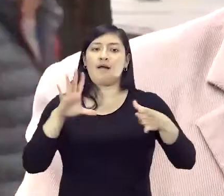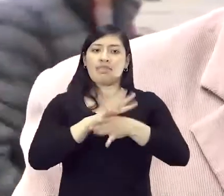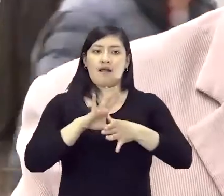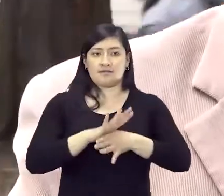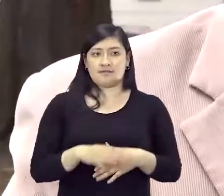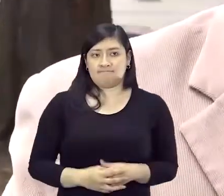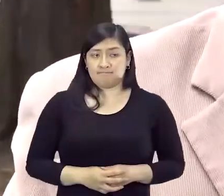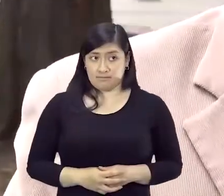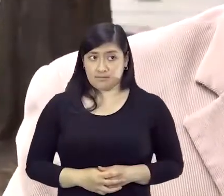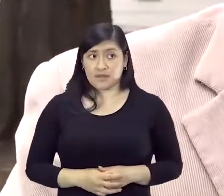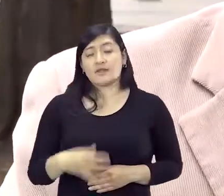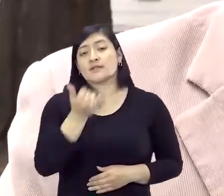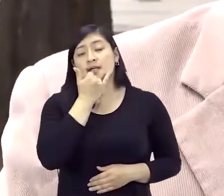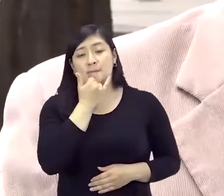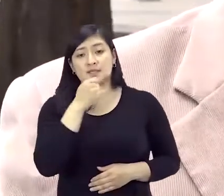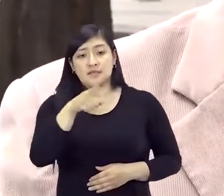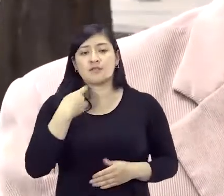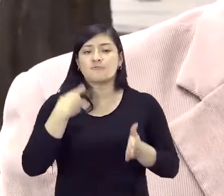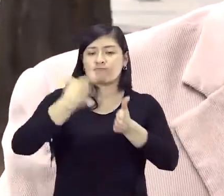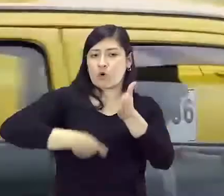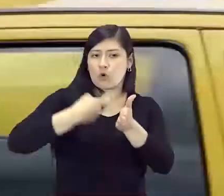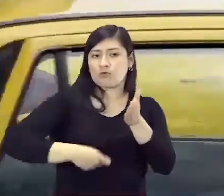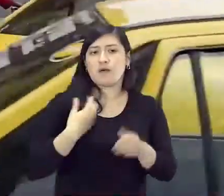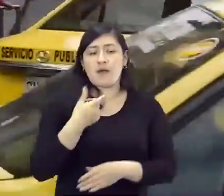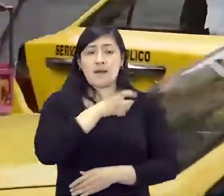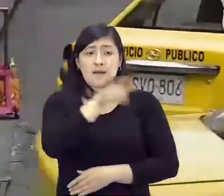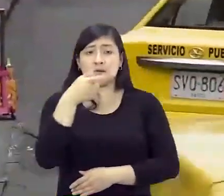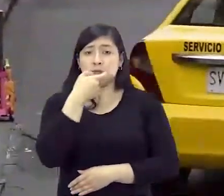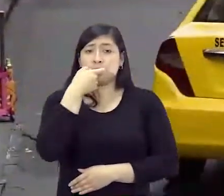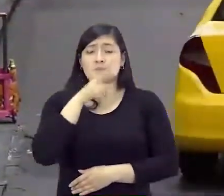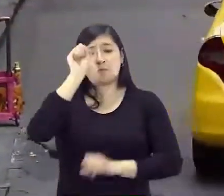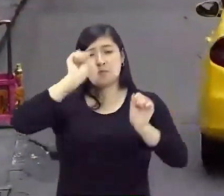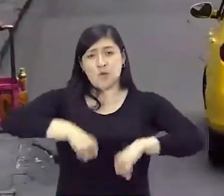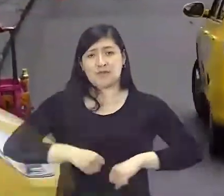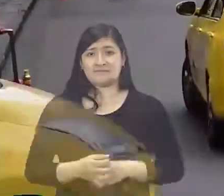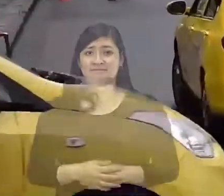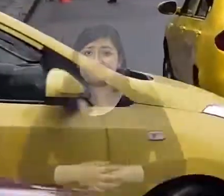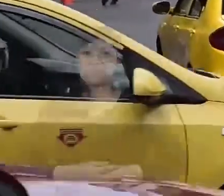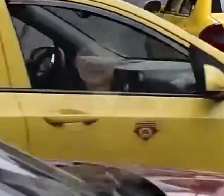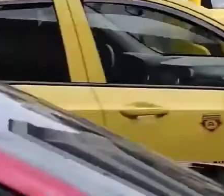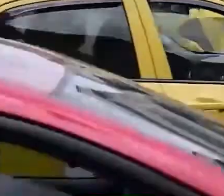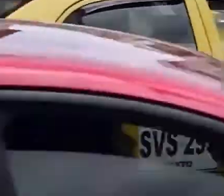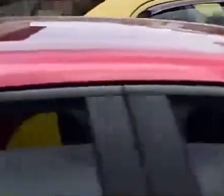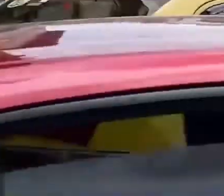el procedimiento pertinente en lo que corresponde a infracciones de transporte.